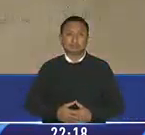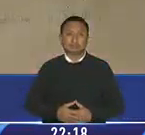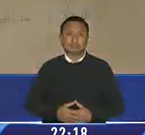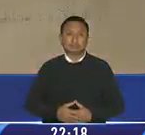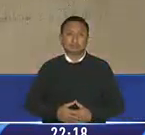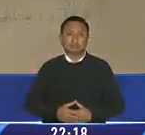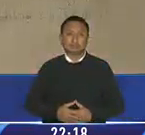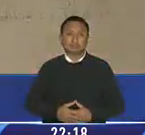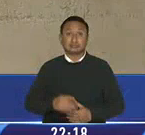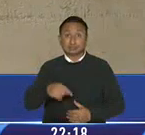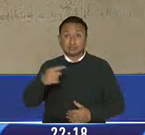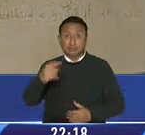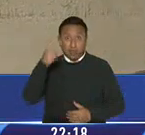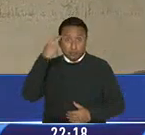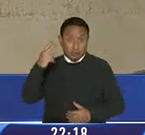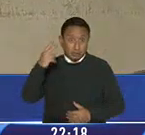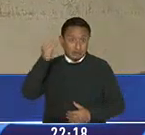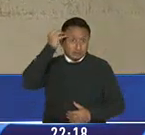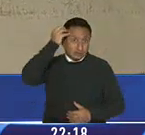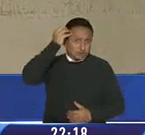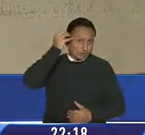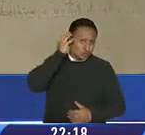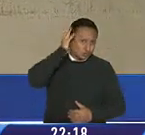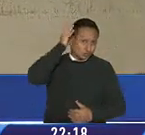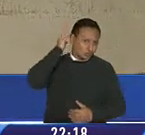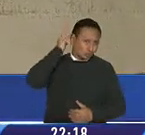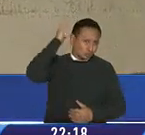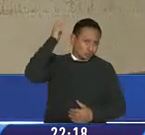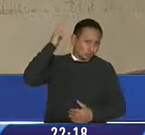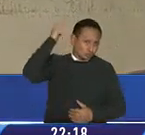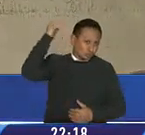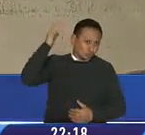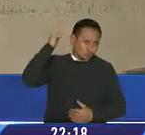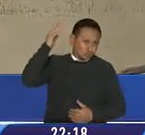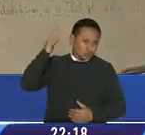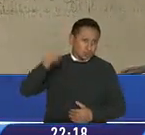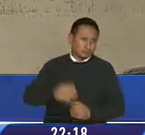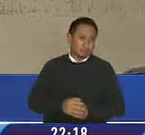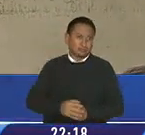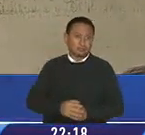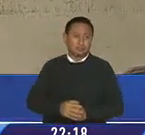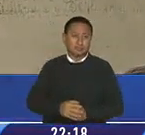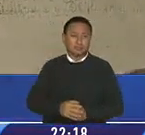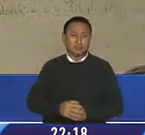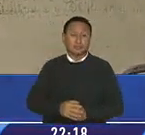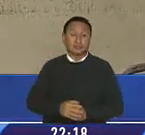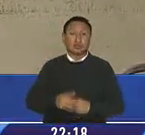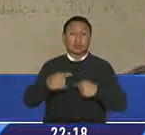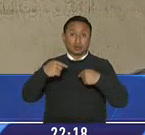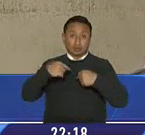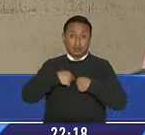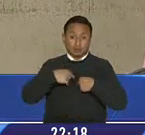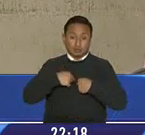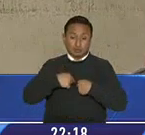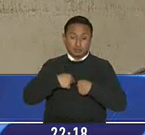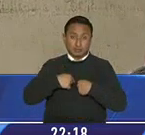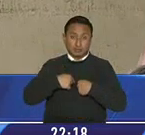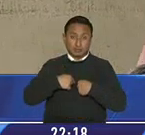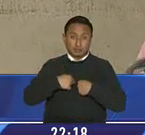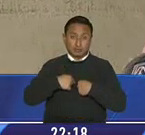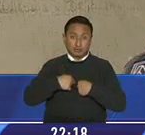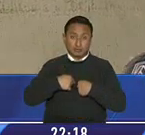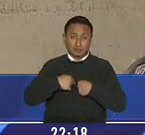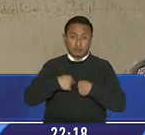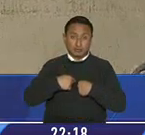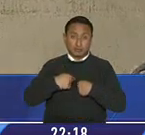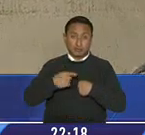estaba al frente de un espejo yo me veo que me estaba humeando la cabeza y en eso yo cojo y los empujo un poco